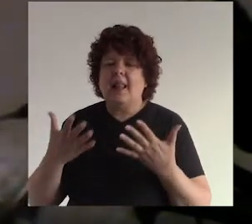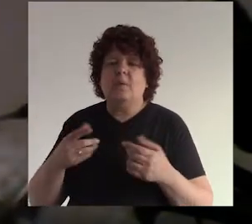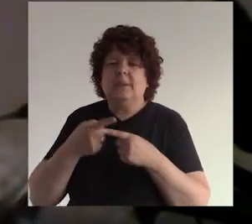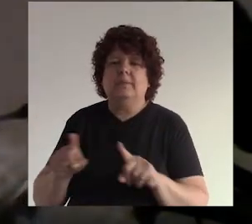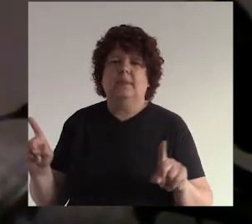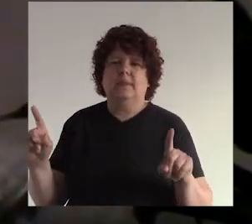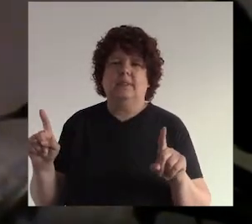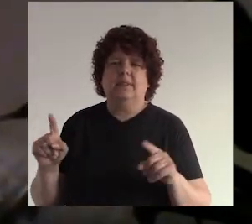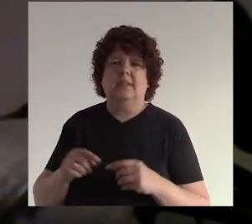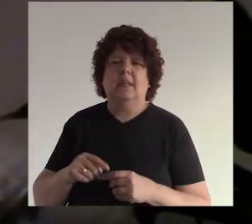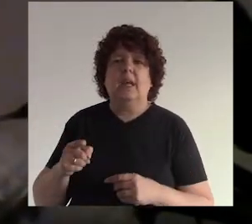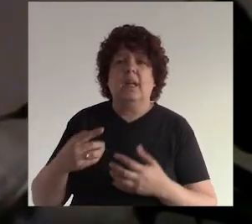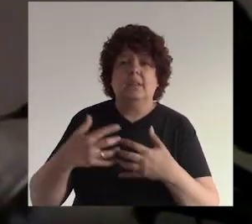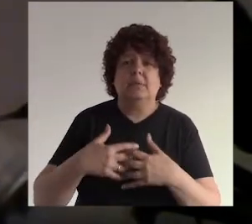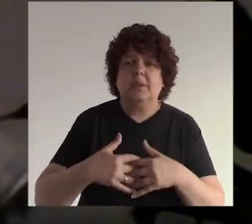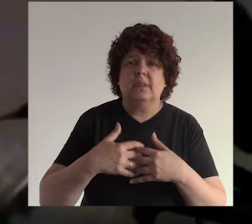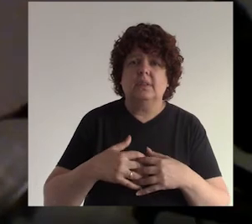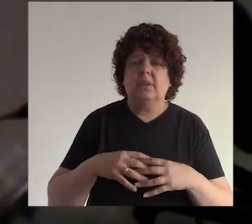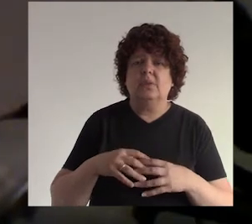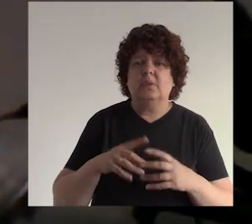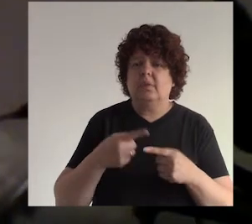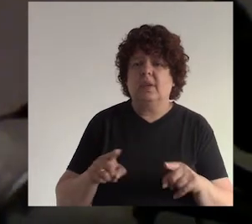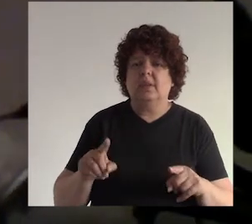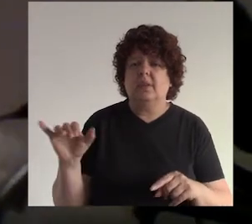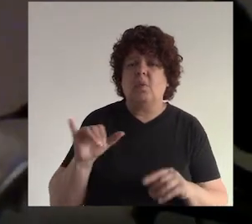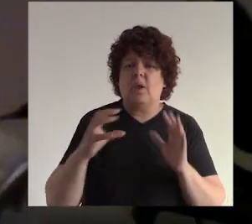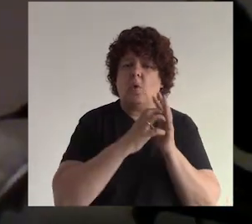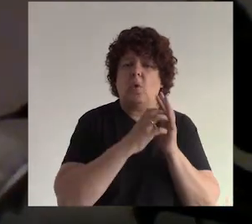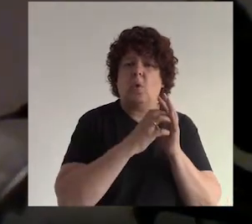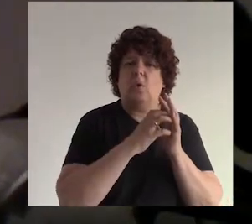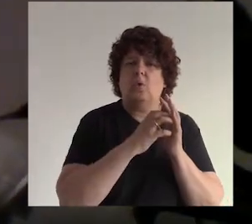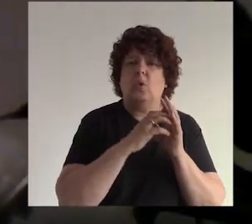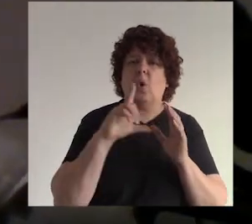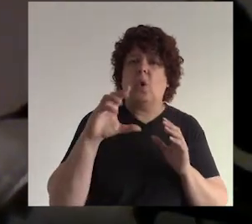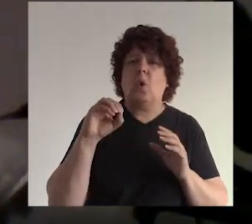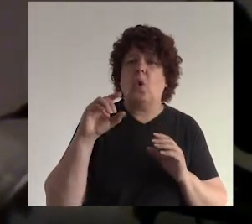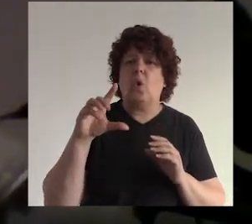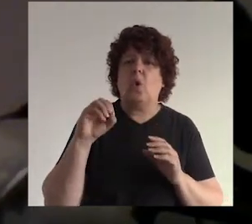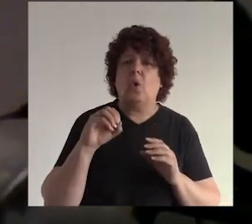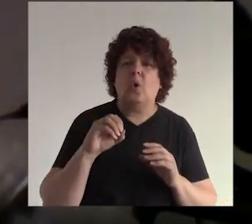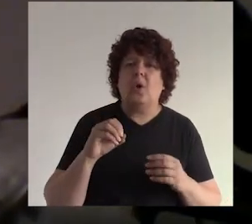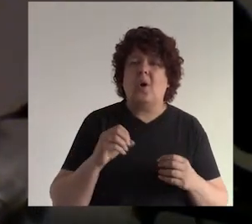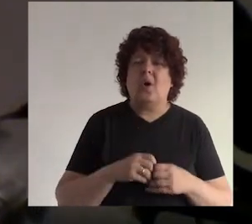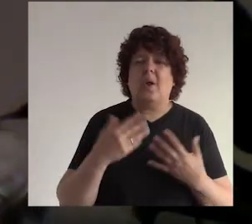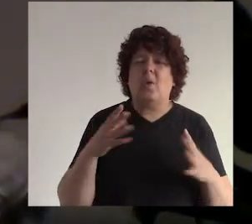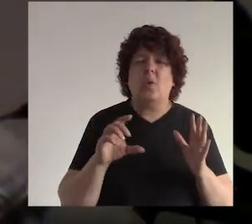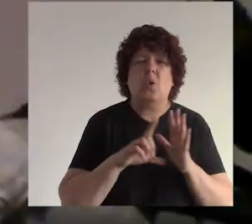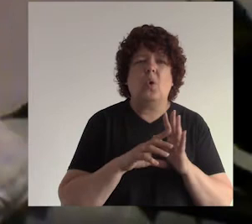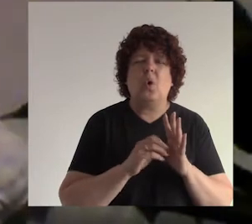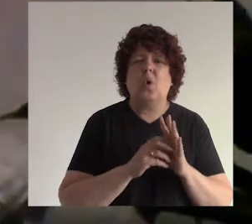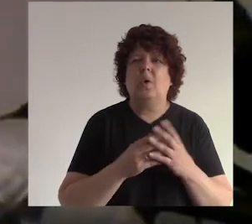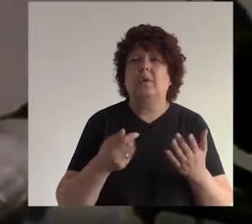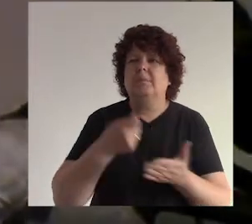ícono que los identifique y los emprendedores no son ajenos tenemos nuestros logotipos ahora que sea un súper